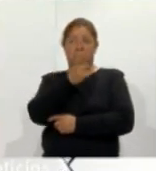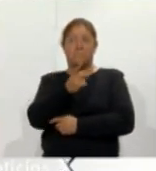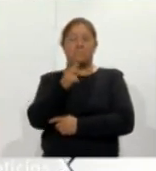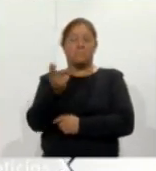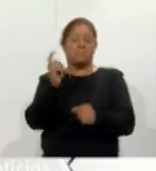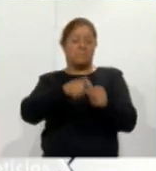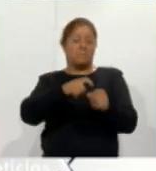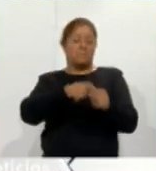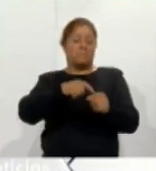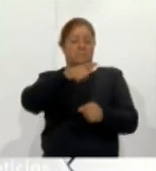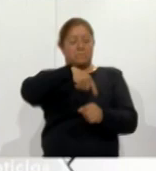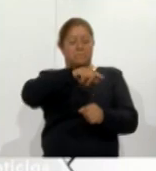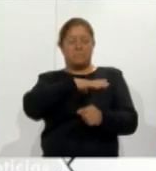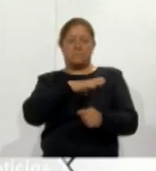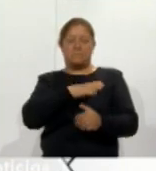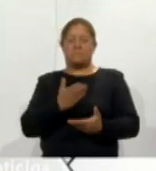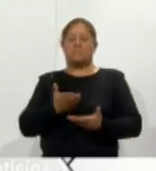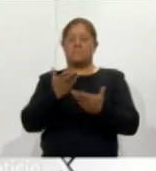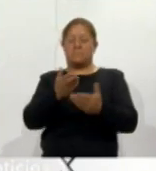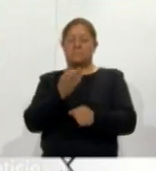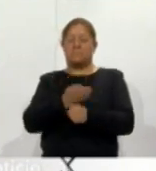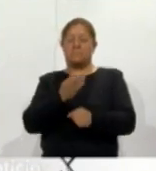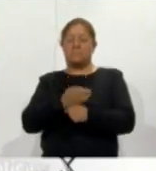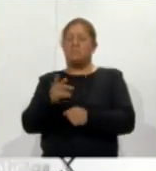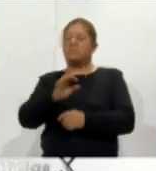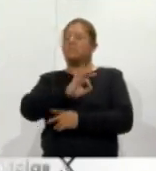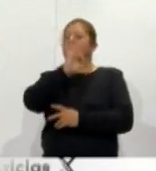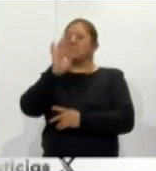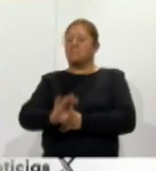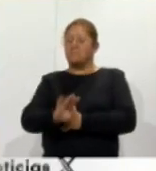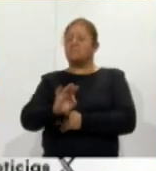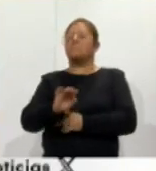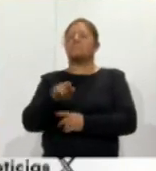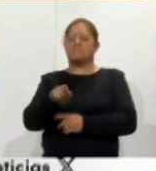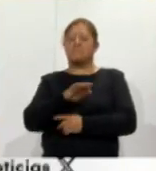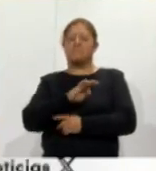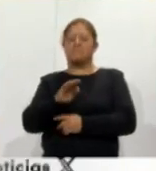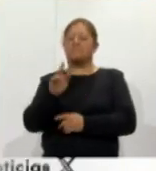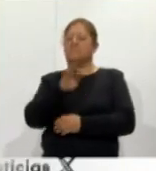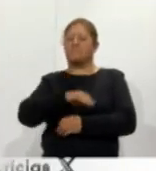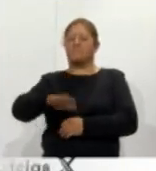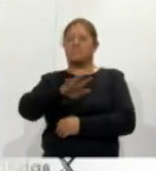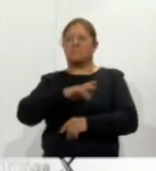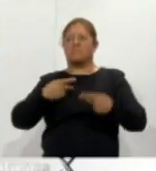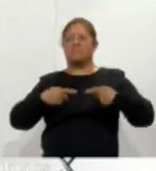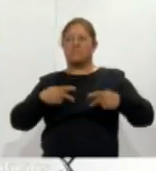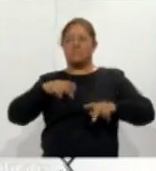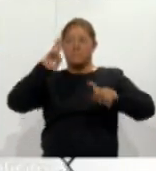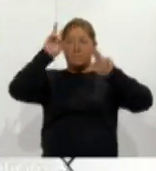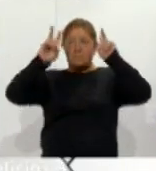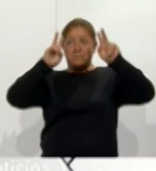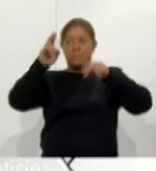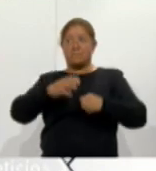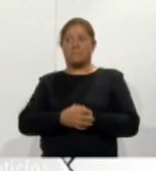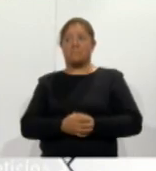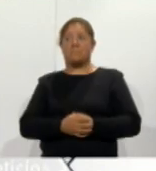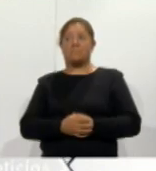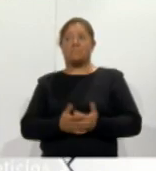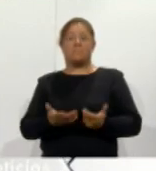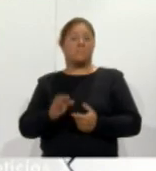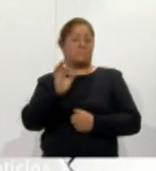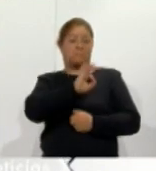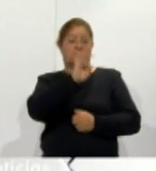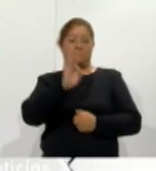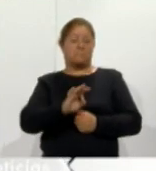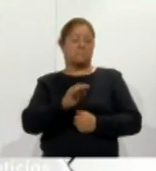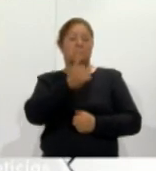adheridos a la Cámara ofrecerán durante este periodo algunas ofertas y promociones a las y los visitantes Pues mira como promoción cada quien lo